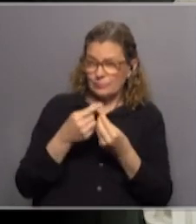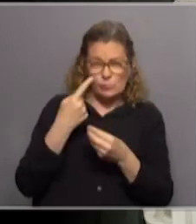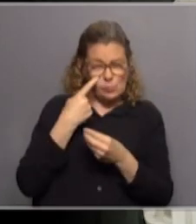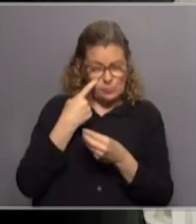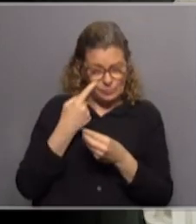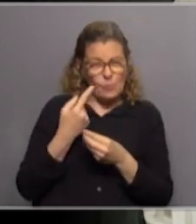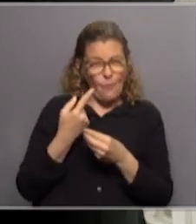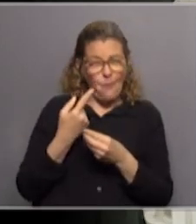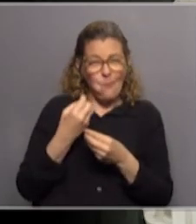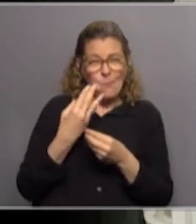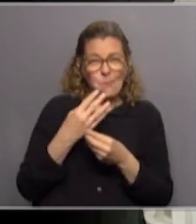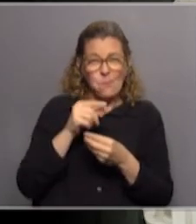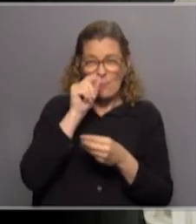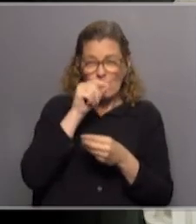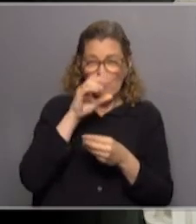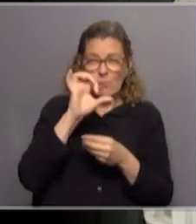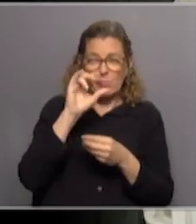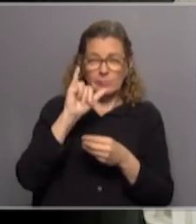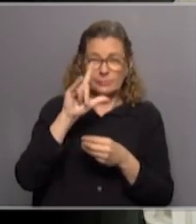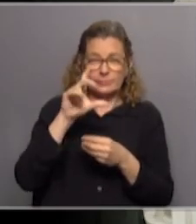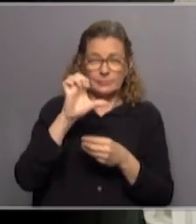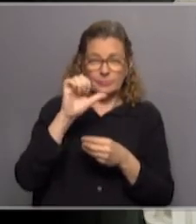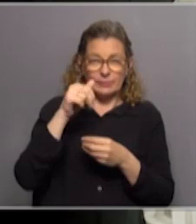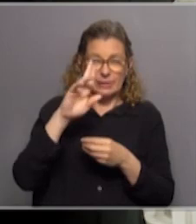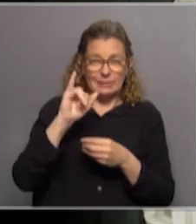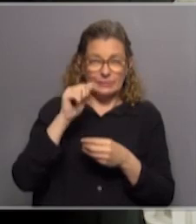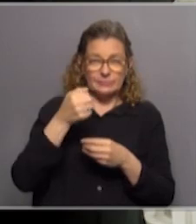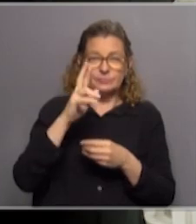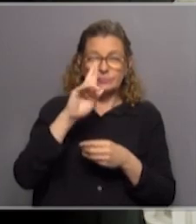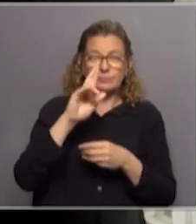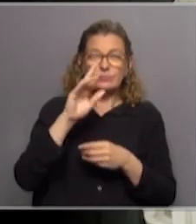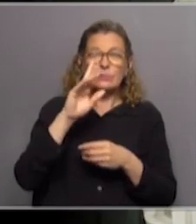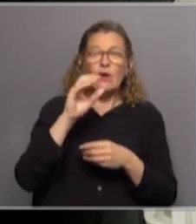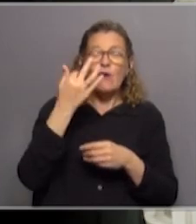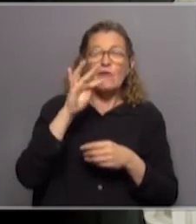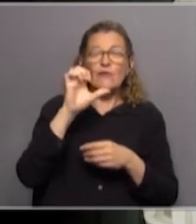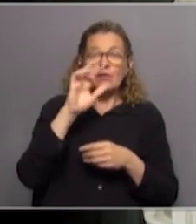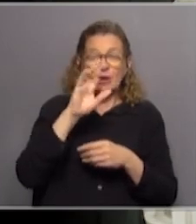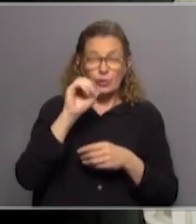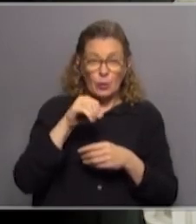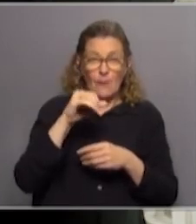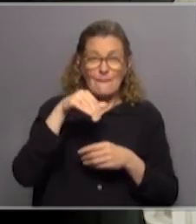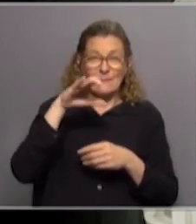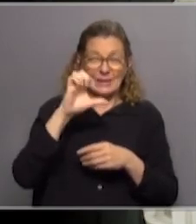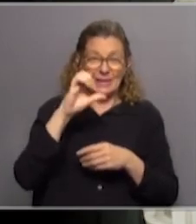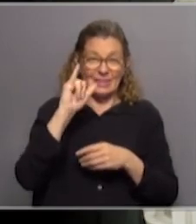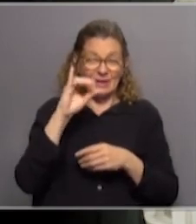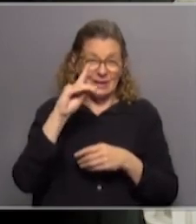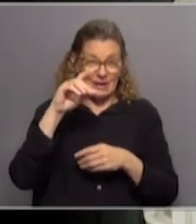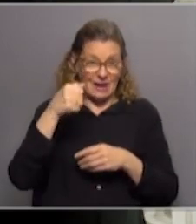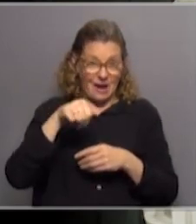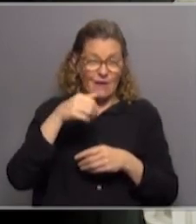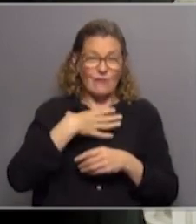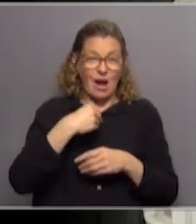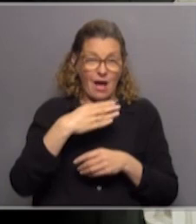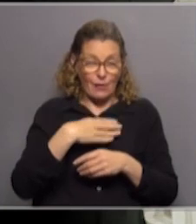conocidos como Pajarito Silveira, Eduardo Ferro, Miguel Sofía y Ricardo Medina Blanco, pero no serían